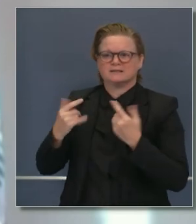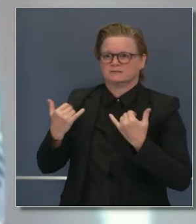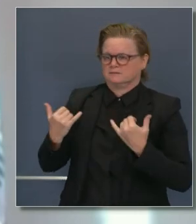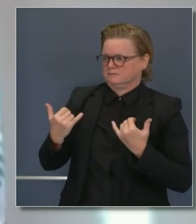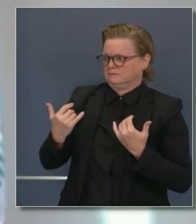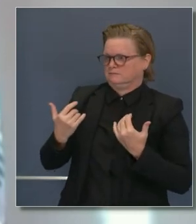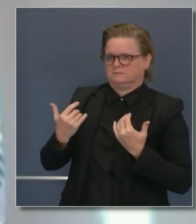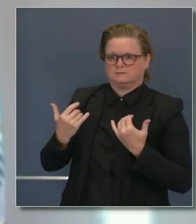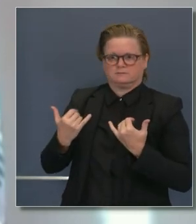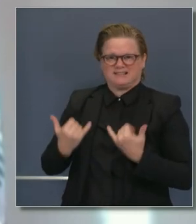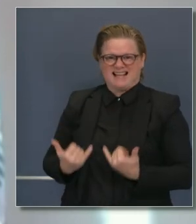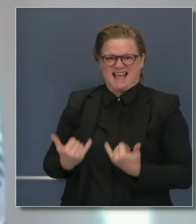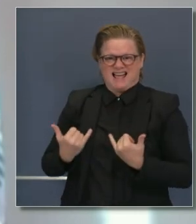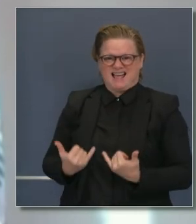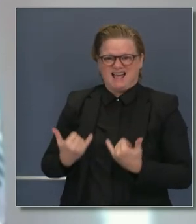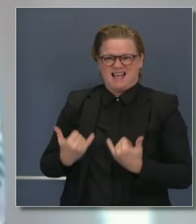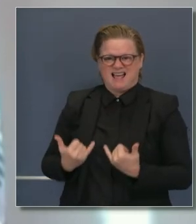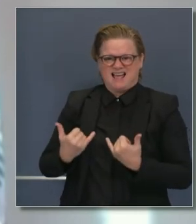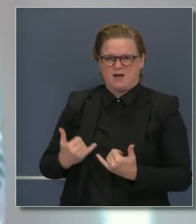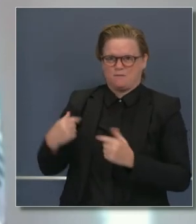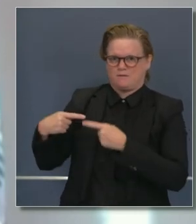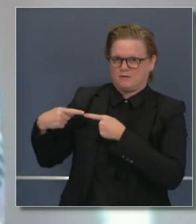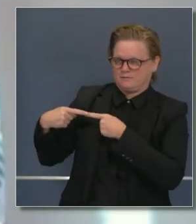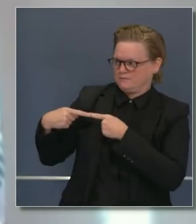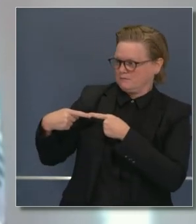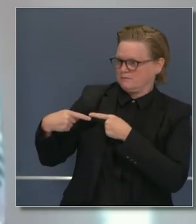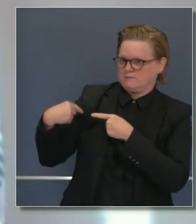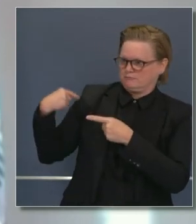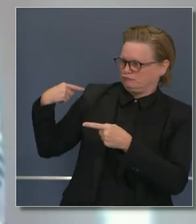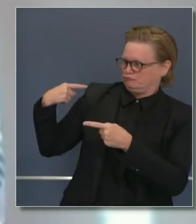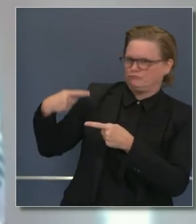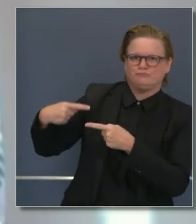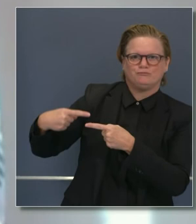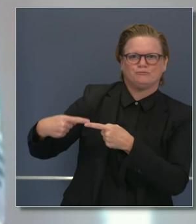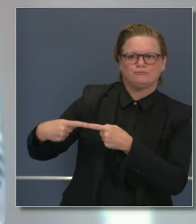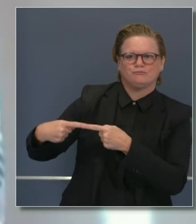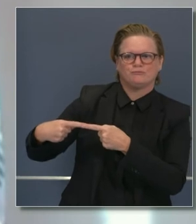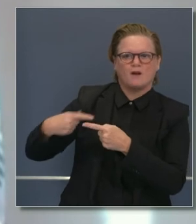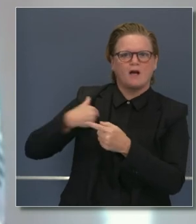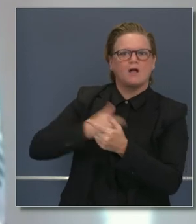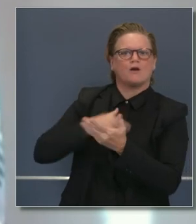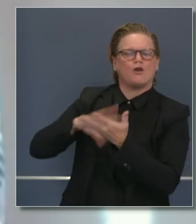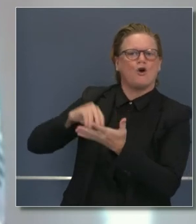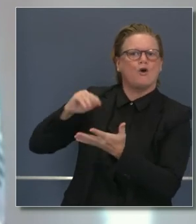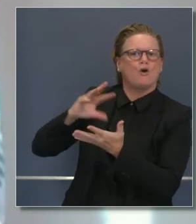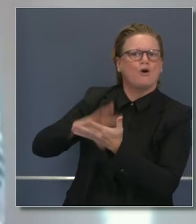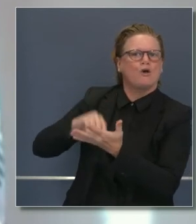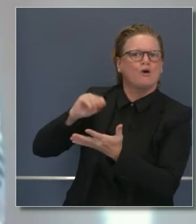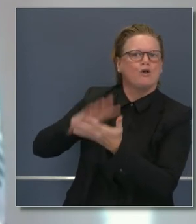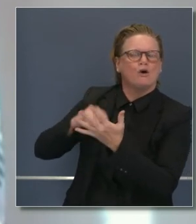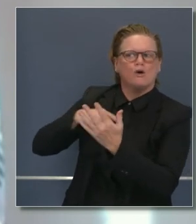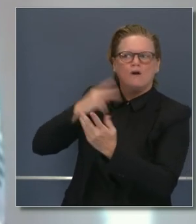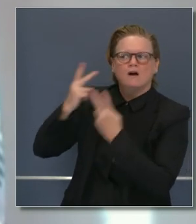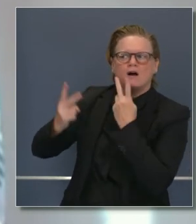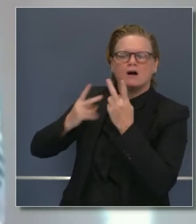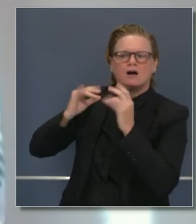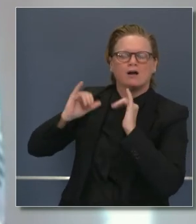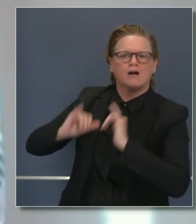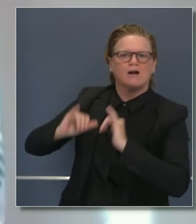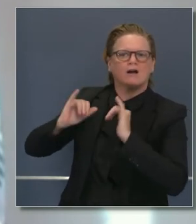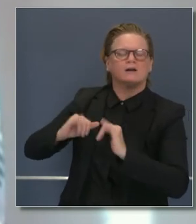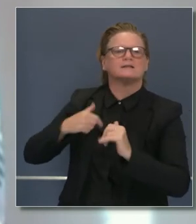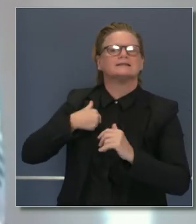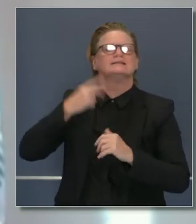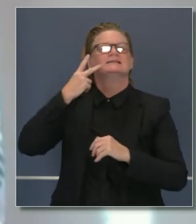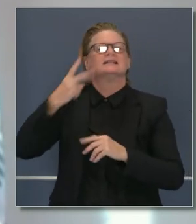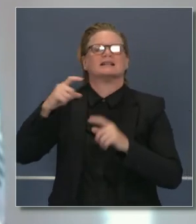Hoy día, de una forma más balanceada, tenemos estas conversaciones, asegurándonos de que seguimos moviéndonos hacia adelante